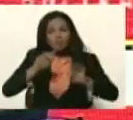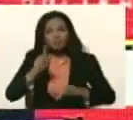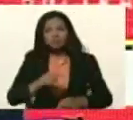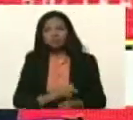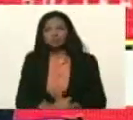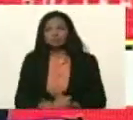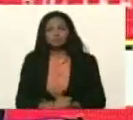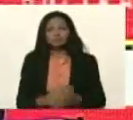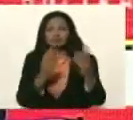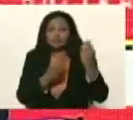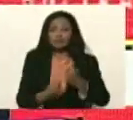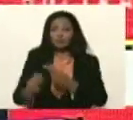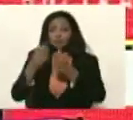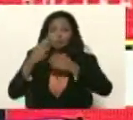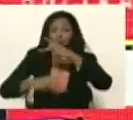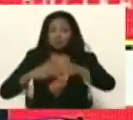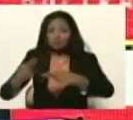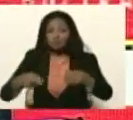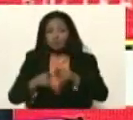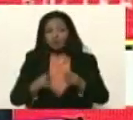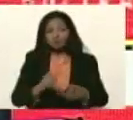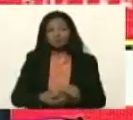de la economía productiva.